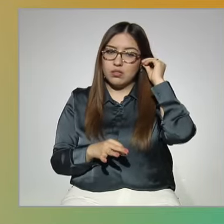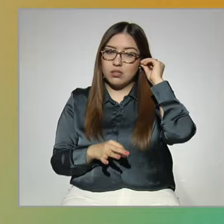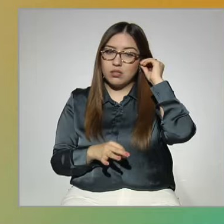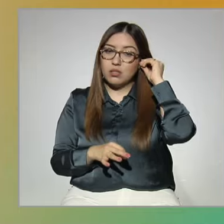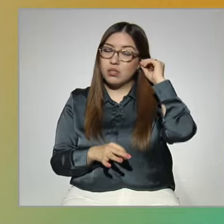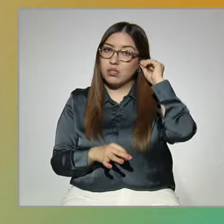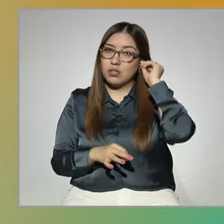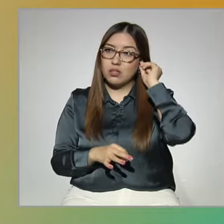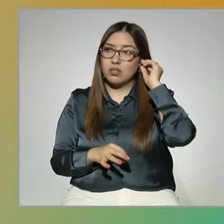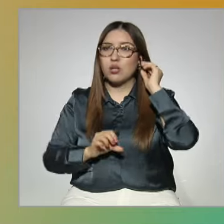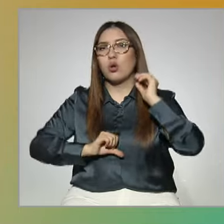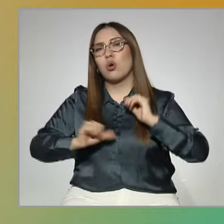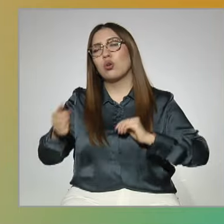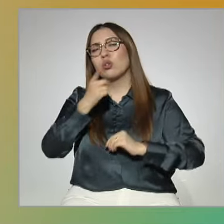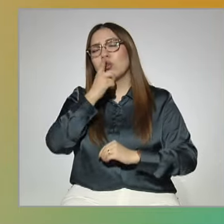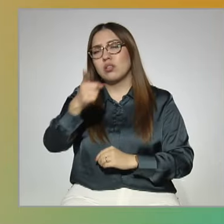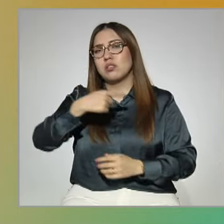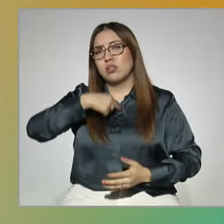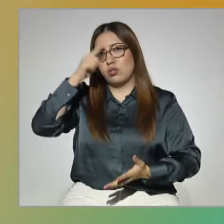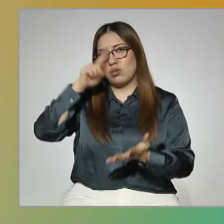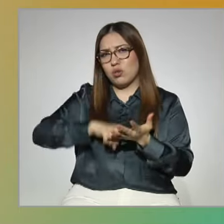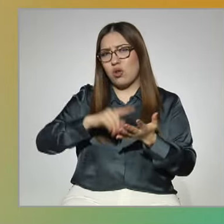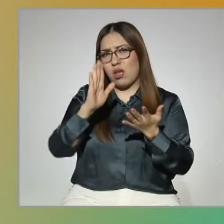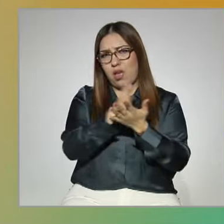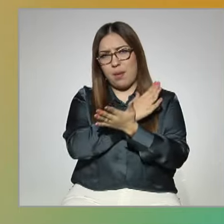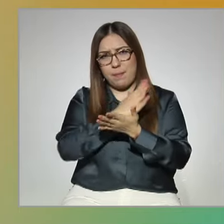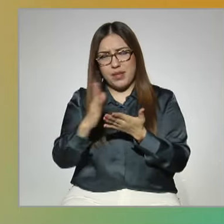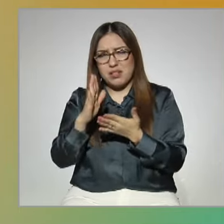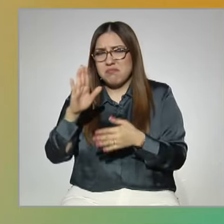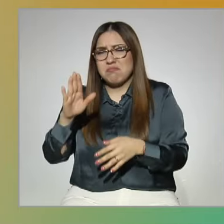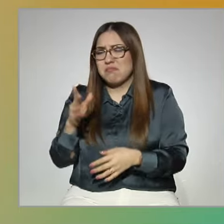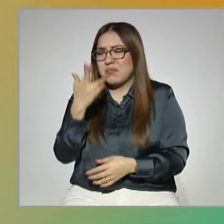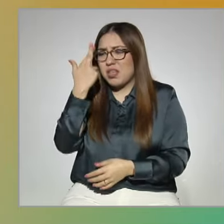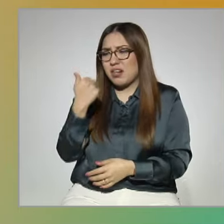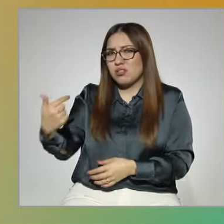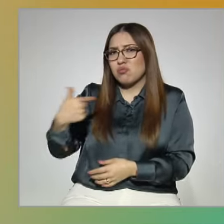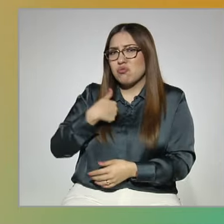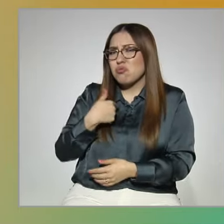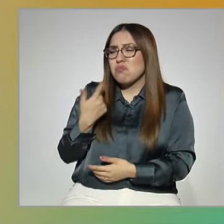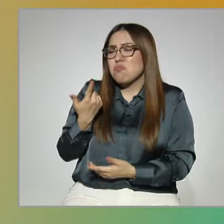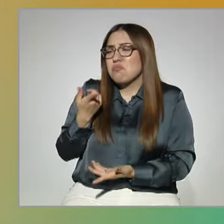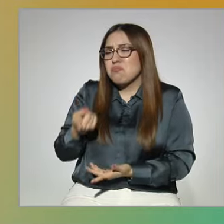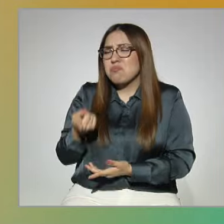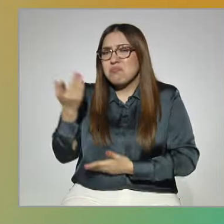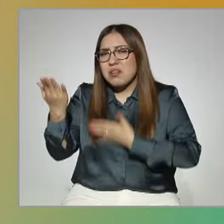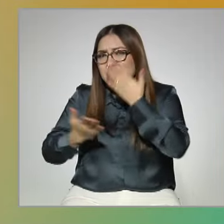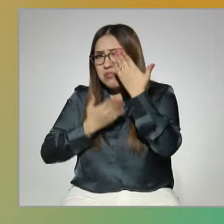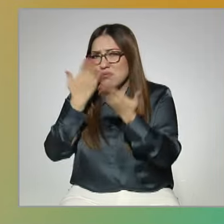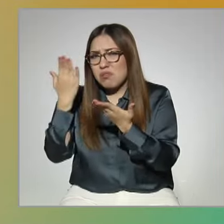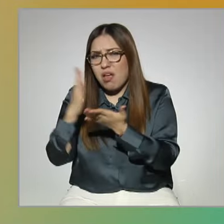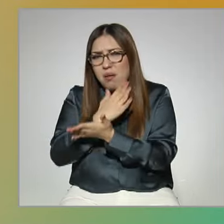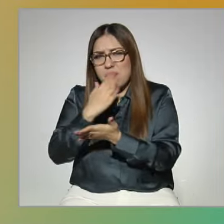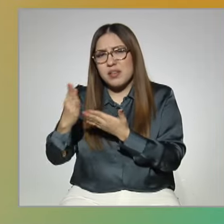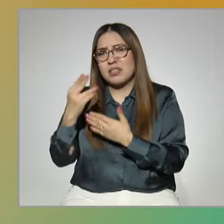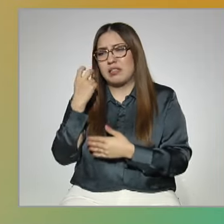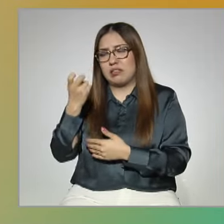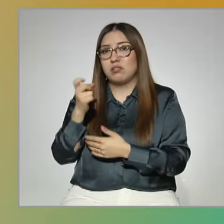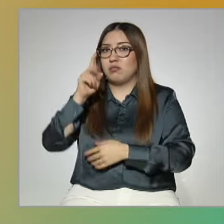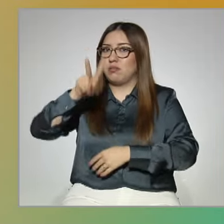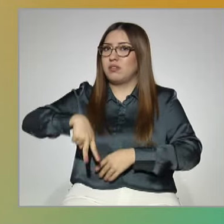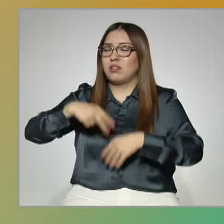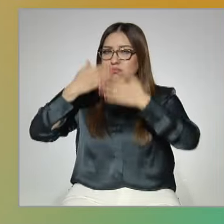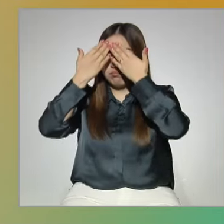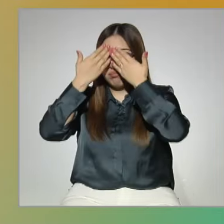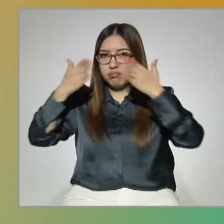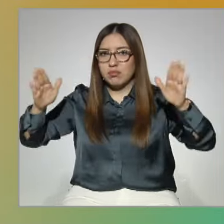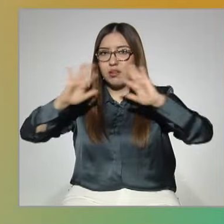Creo que independientemente del fin para el cual sea utilizado el estudio, es innegable que te abre la mente de mil